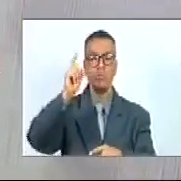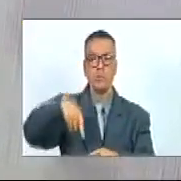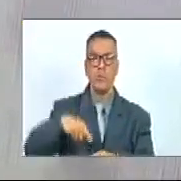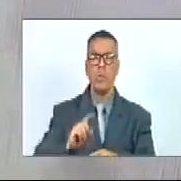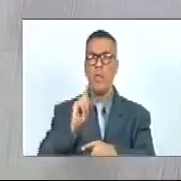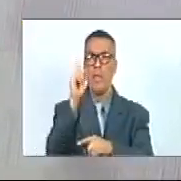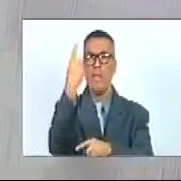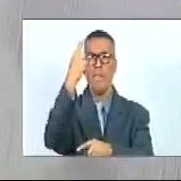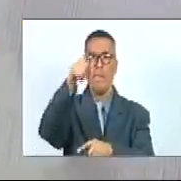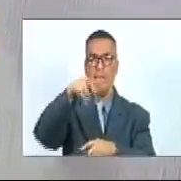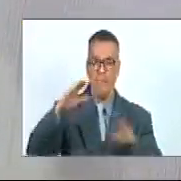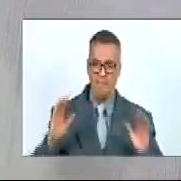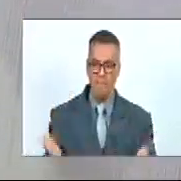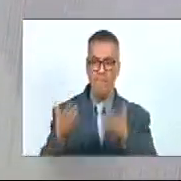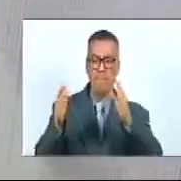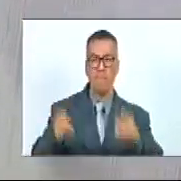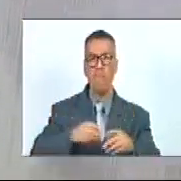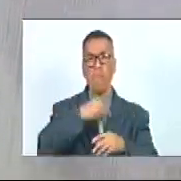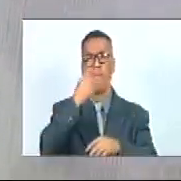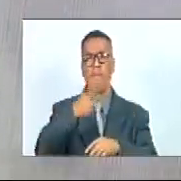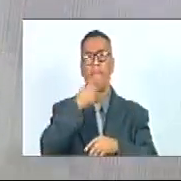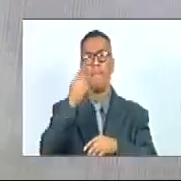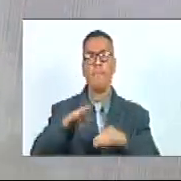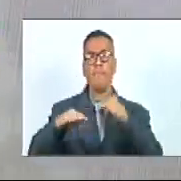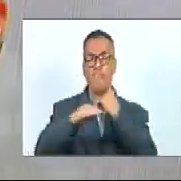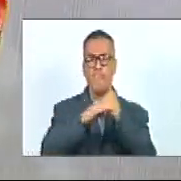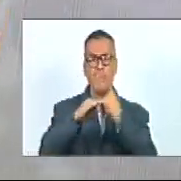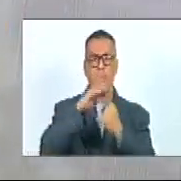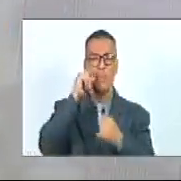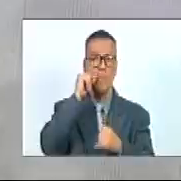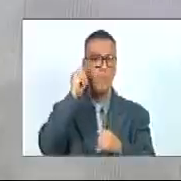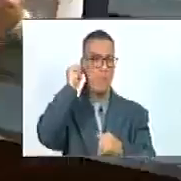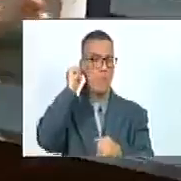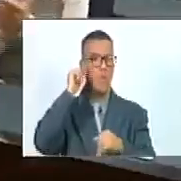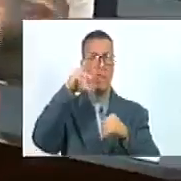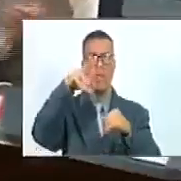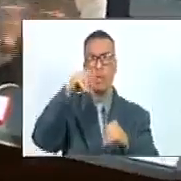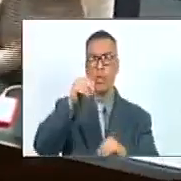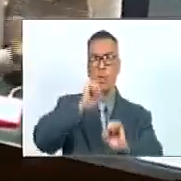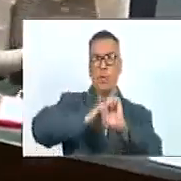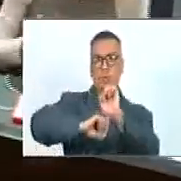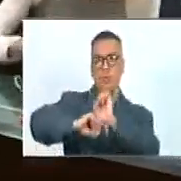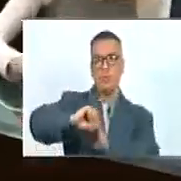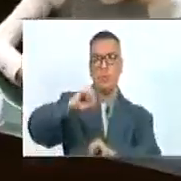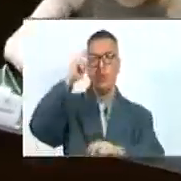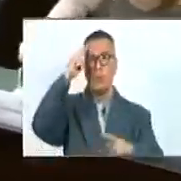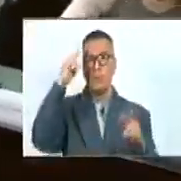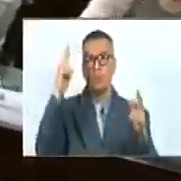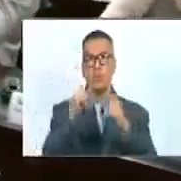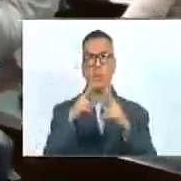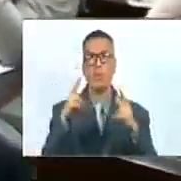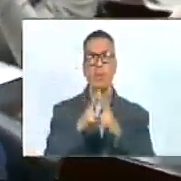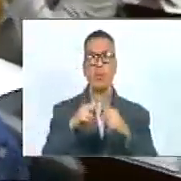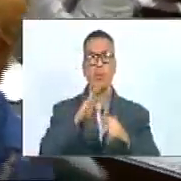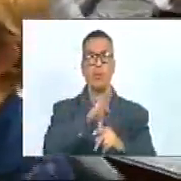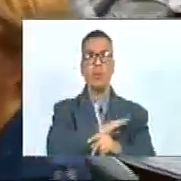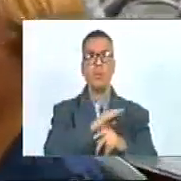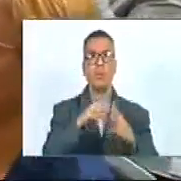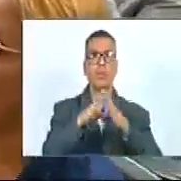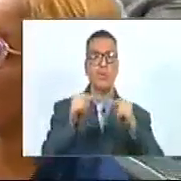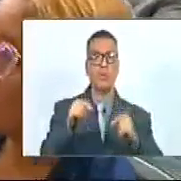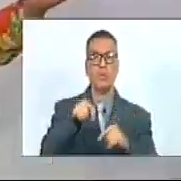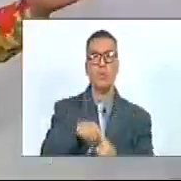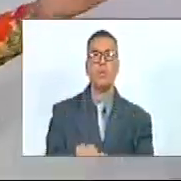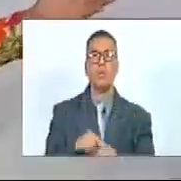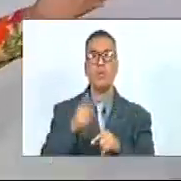las principales promotoras de las políticas de igualdad de género no discriminación y reconocimiento de los derechos de todos y